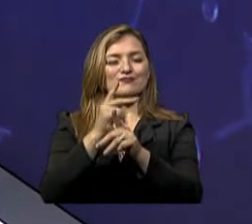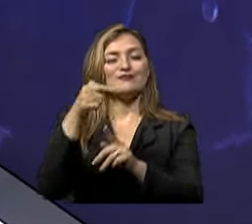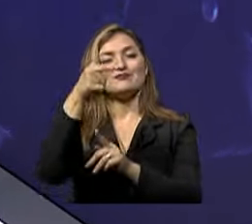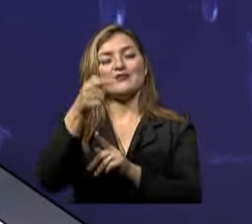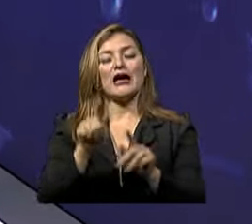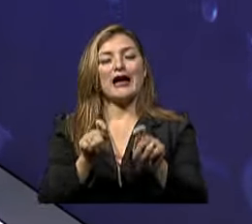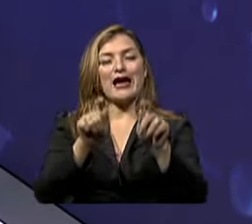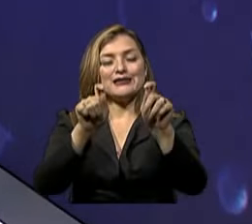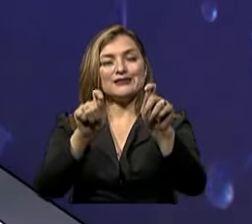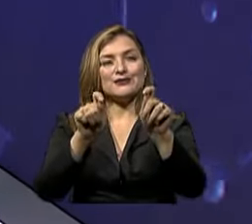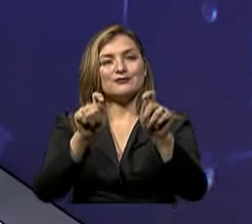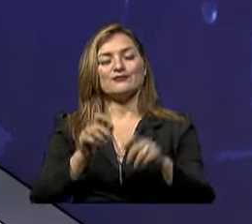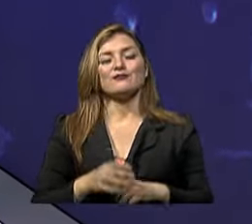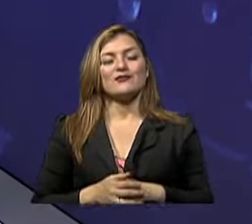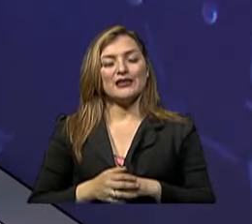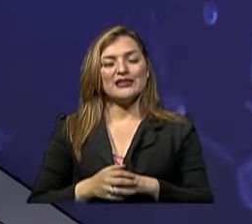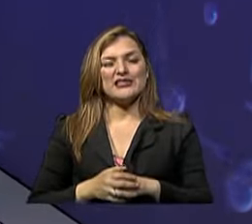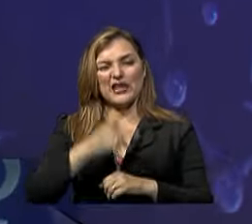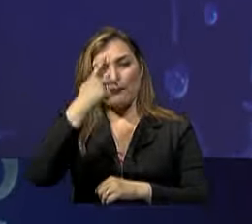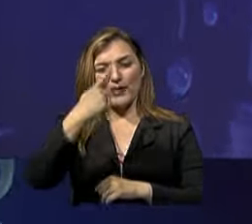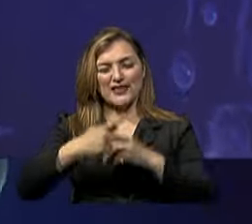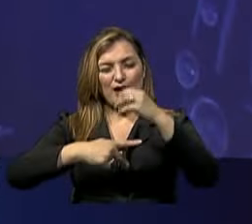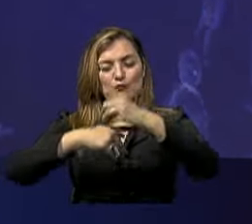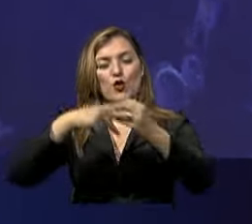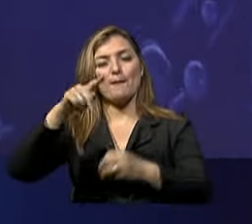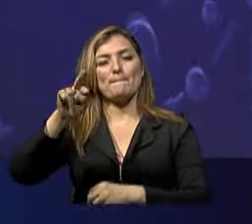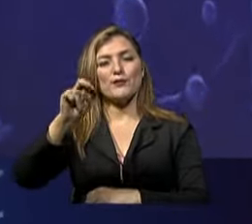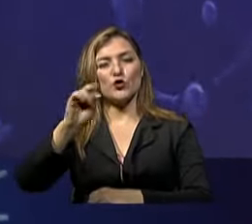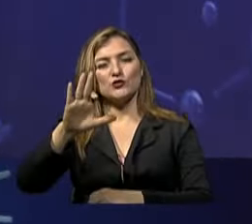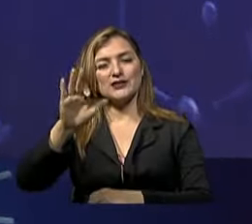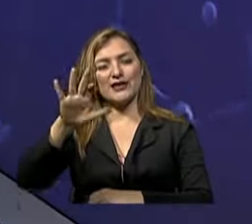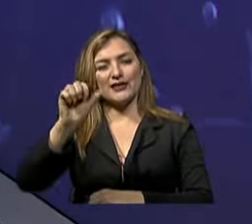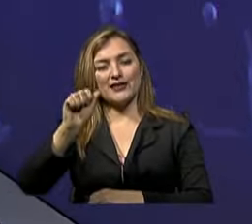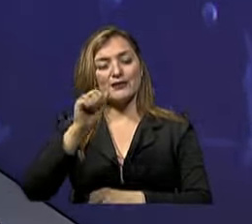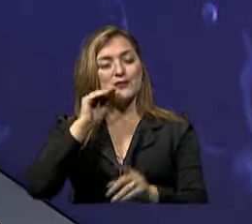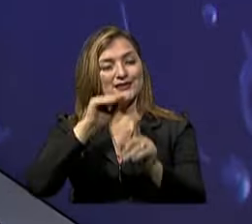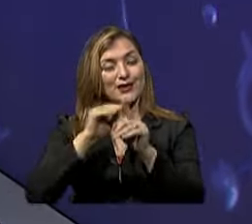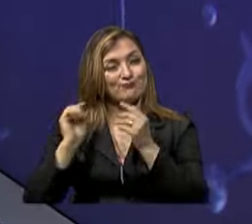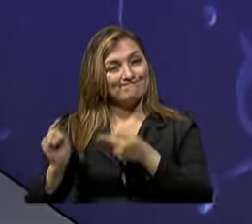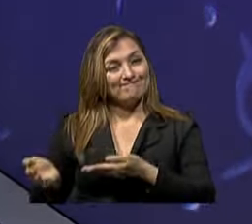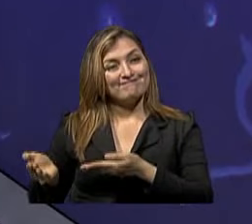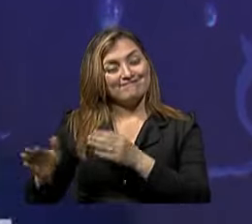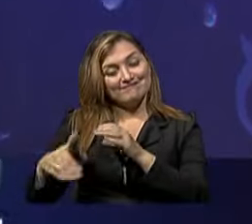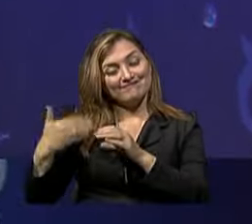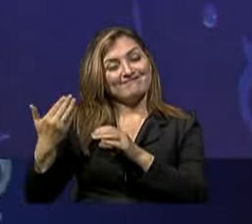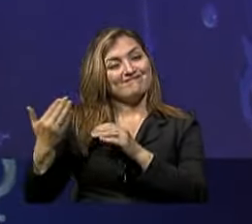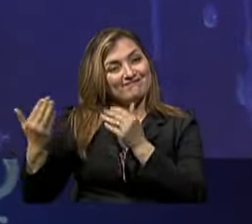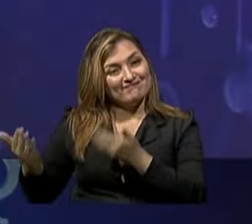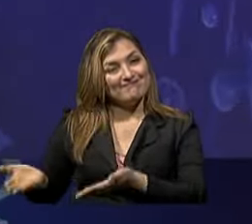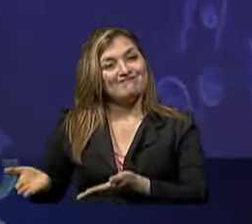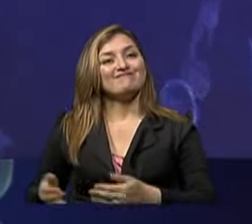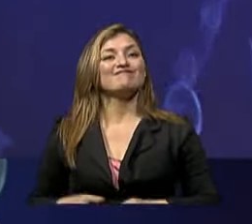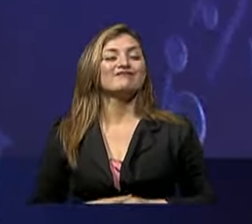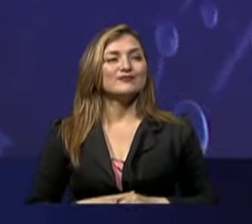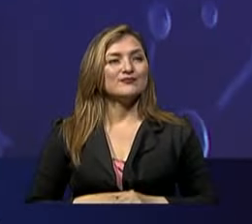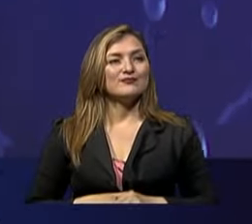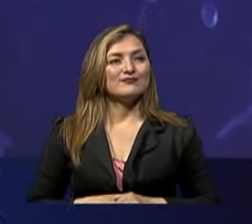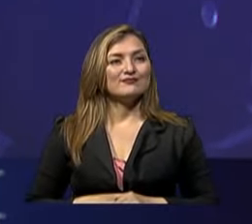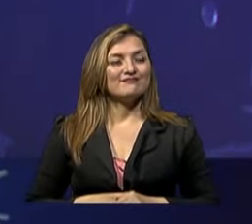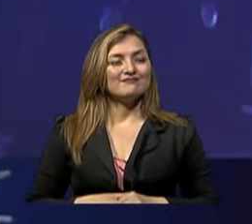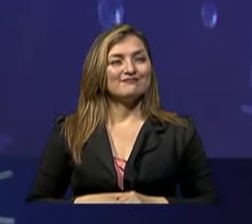cáncer De próstata Escríbanos a nuestra cuenta De twitter Arroba mundosaludese O a nuestro correo electrónico Salud Arroba